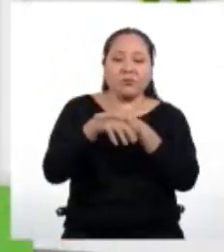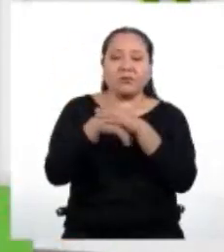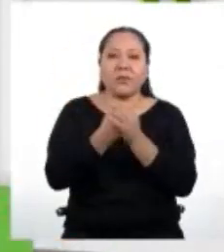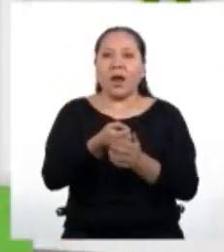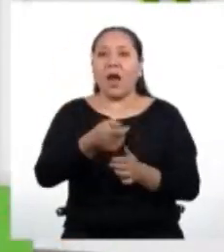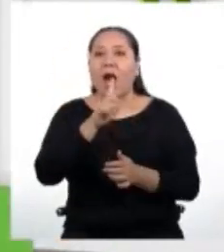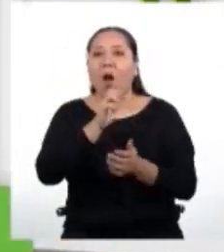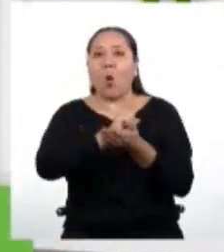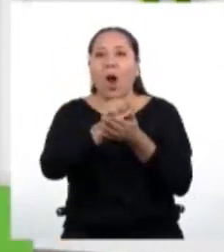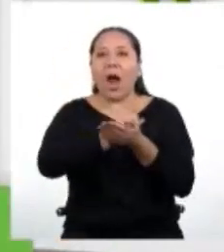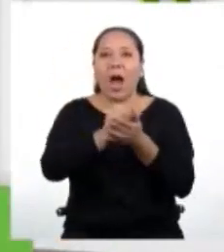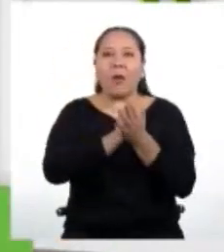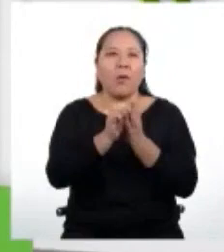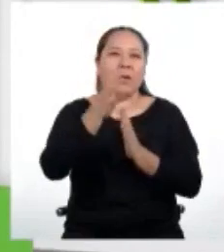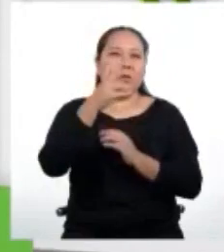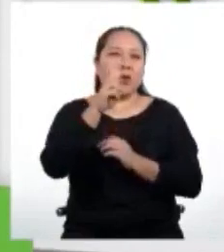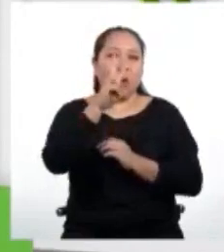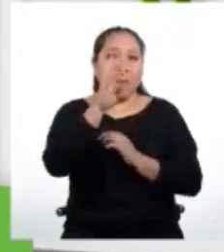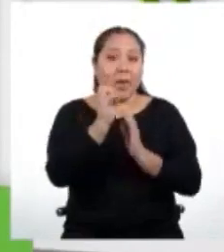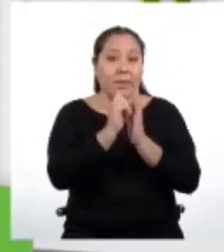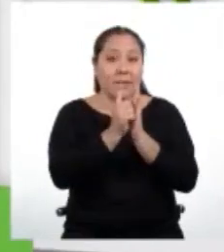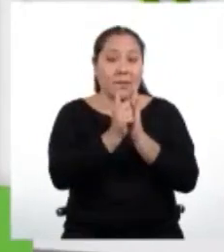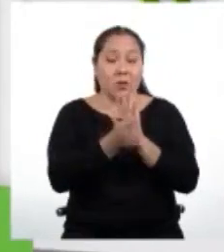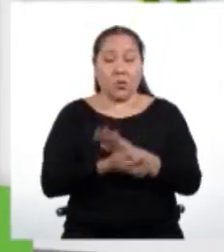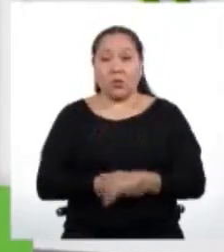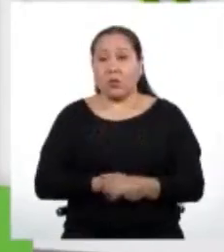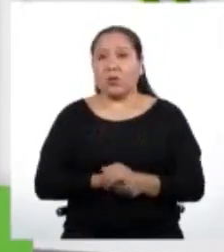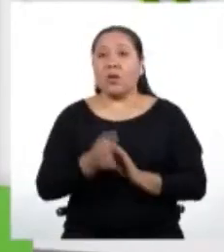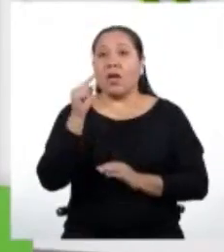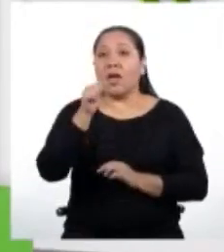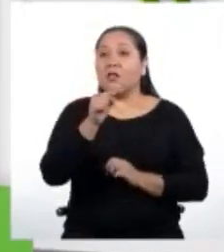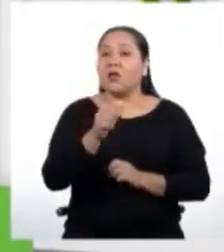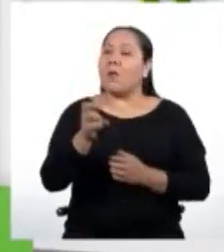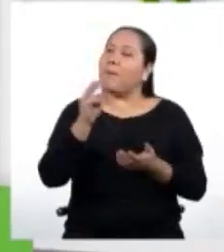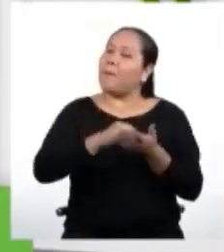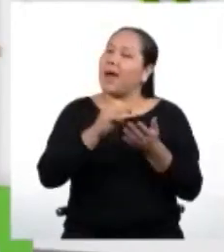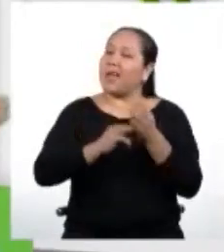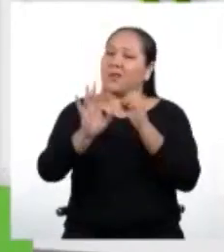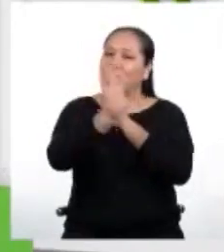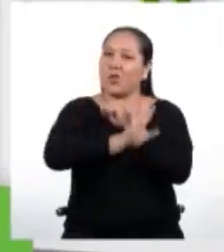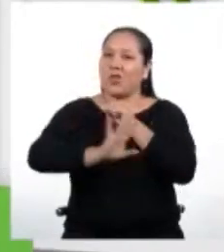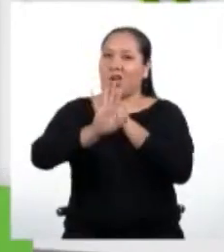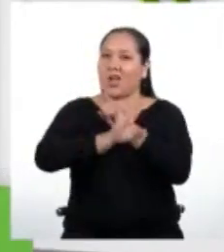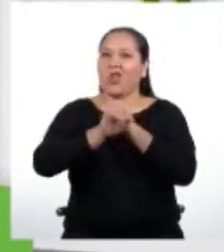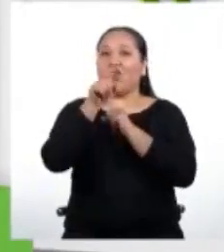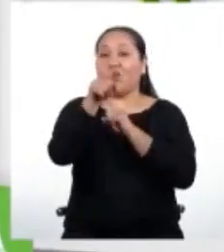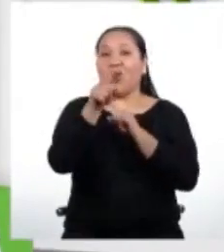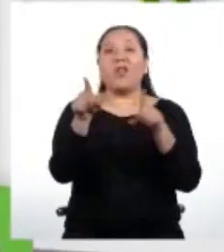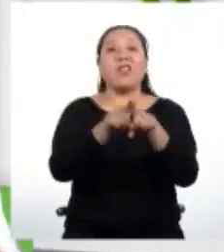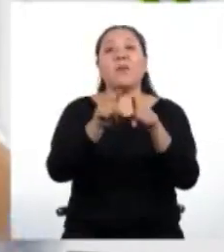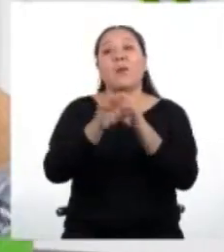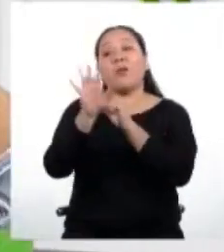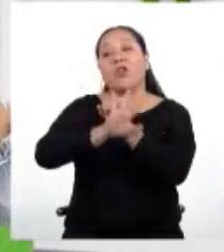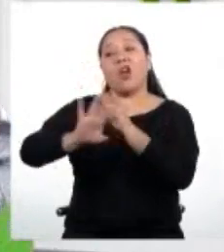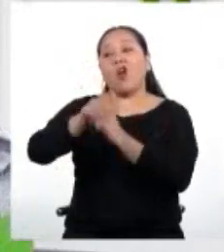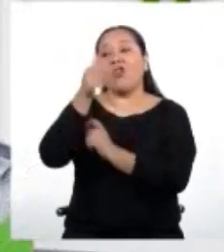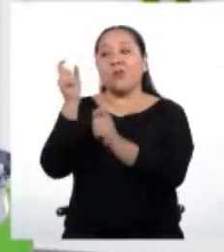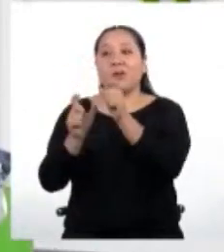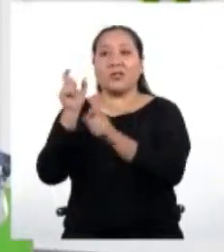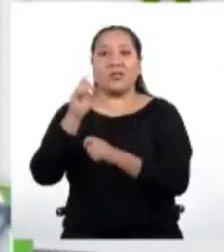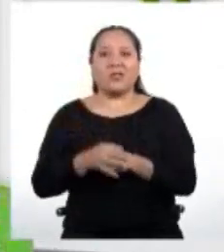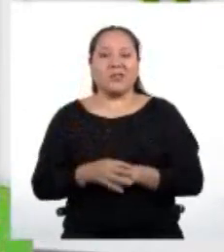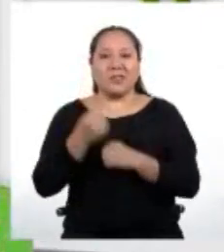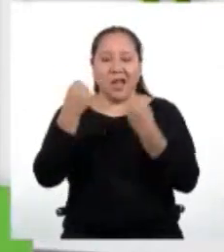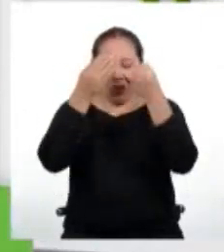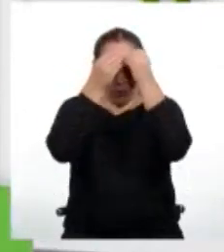agua y con jabón por lo menos por 20 segundos. De esa manera estarás más protegido y protegerás a los demás. Ahora sí, despertemos todos